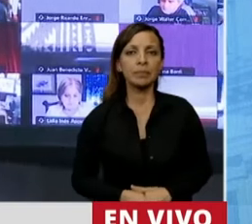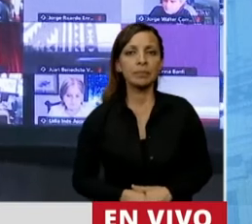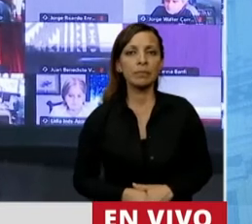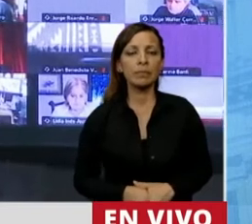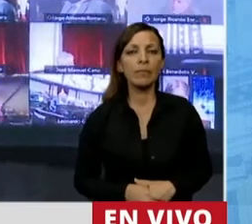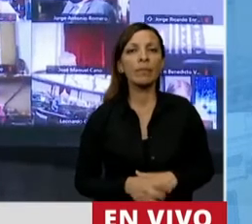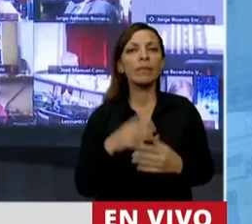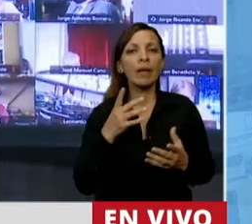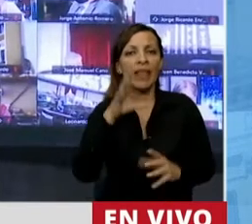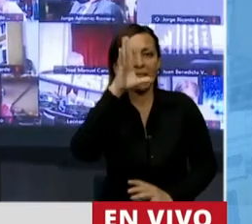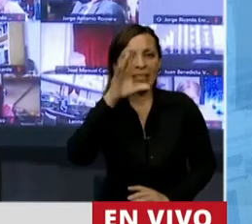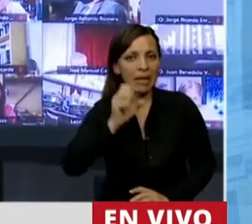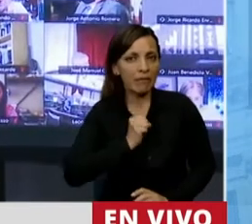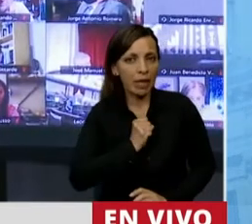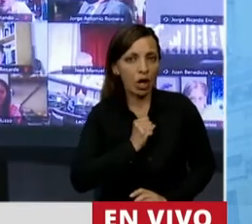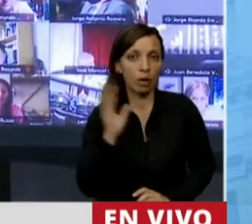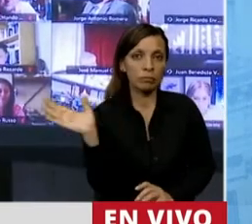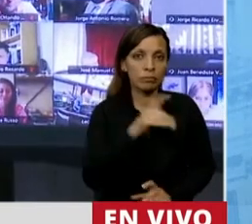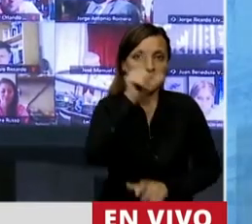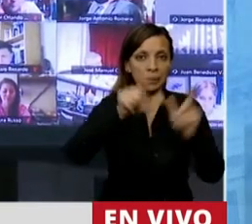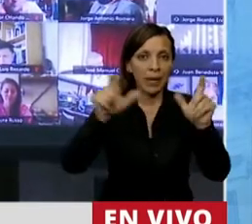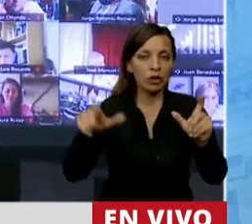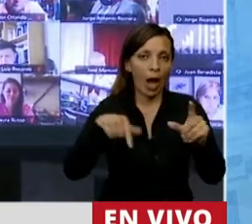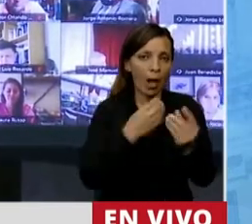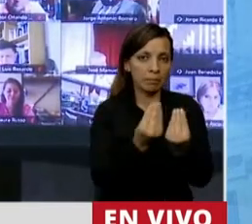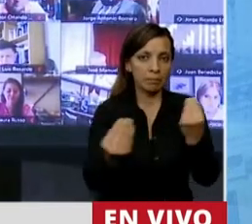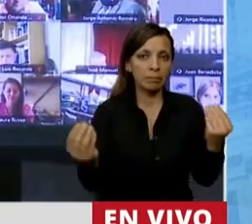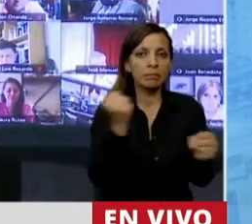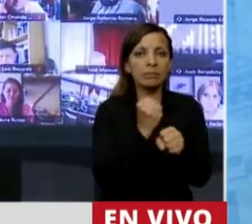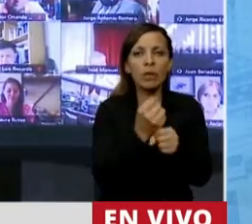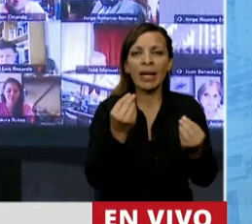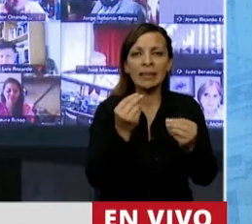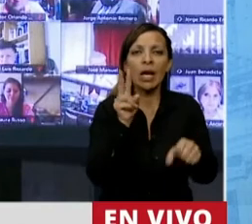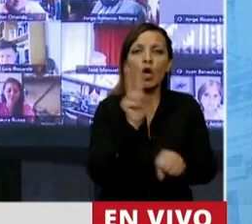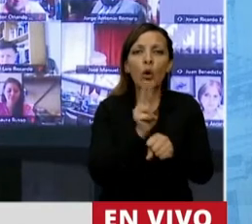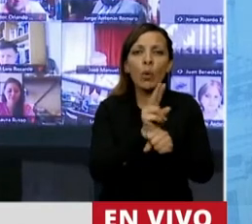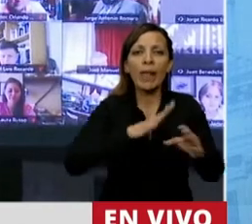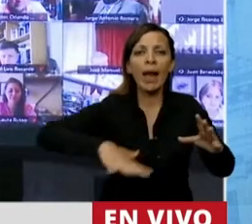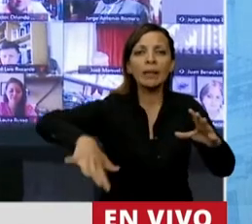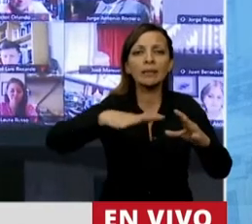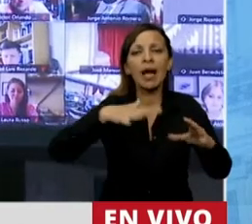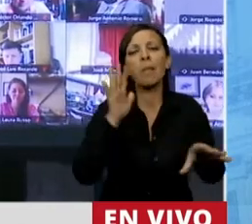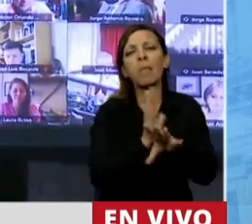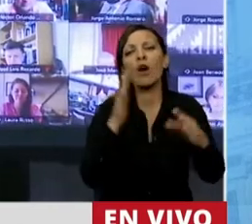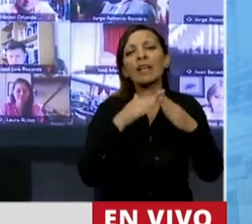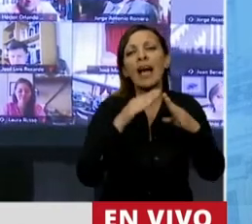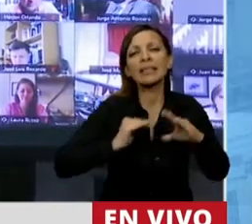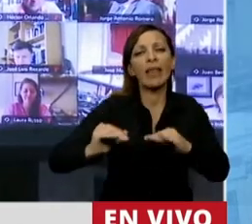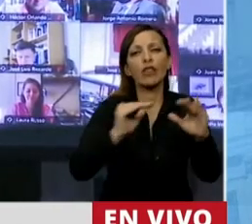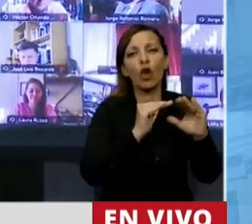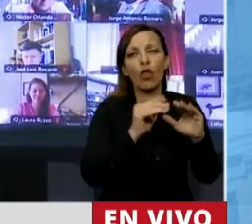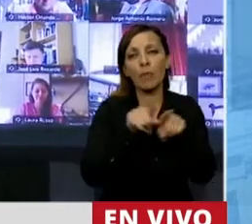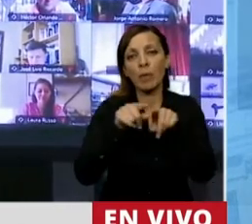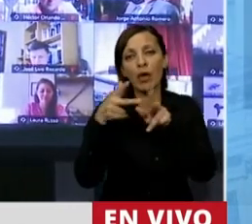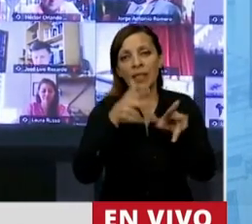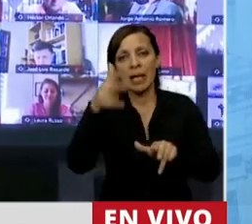El desafío de todos los que estamos cumpliendo funciones es cuidar la casa común, como dice el Papa, y formar a las próximas